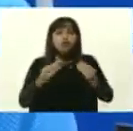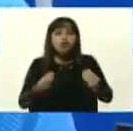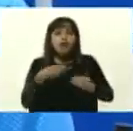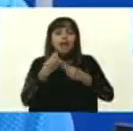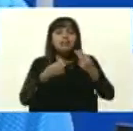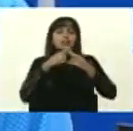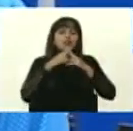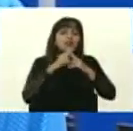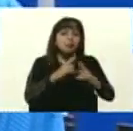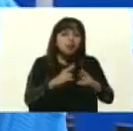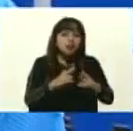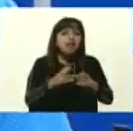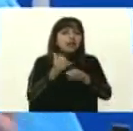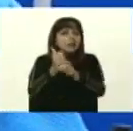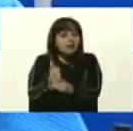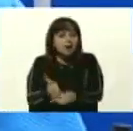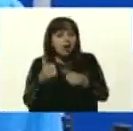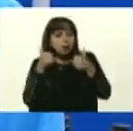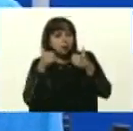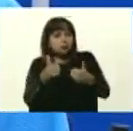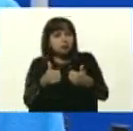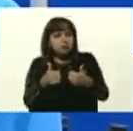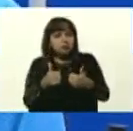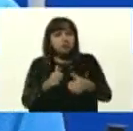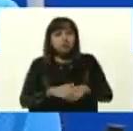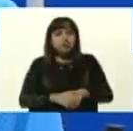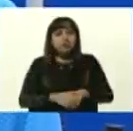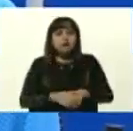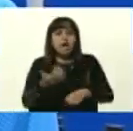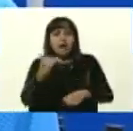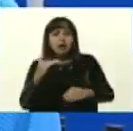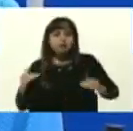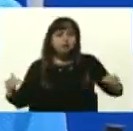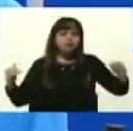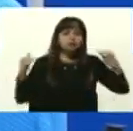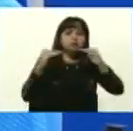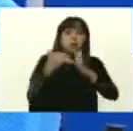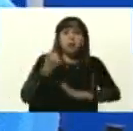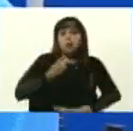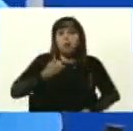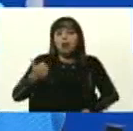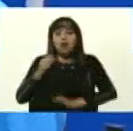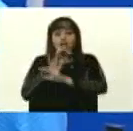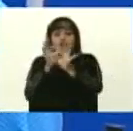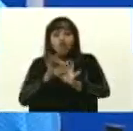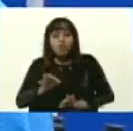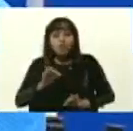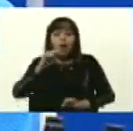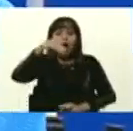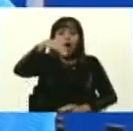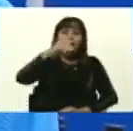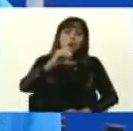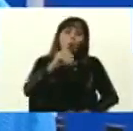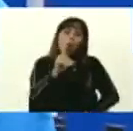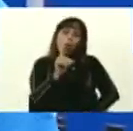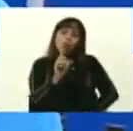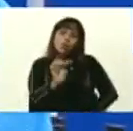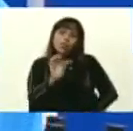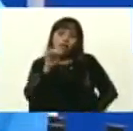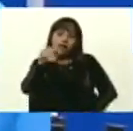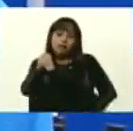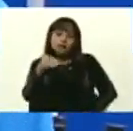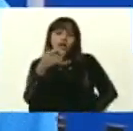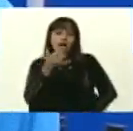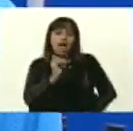resultados esperados, su desempeño es comparable con cualquier modem comercial, incluye función de rutamiento,